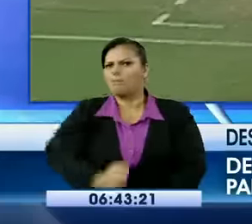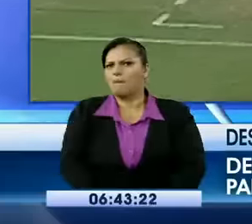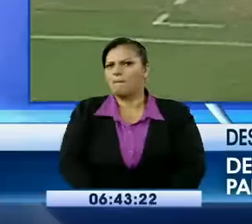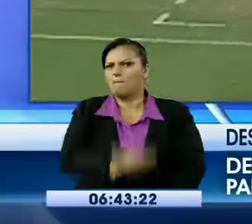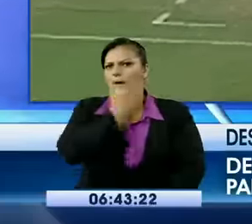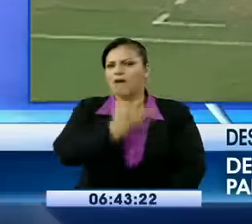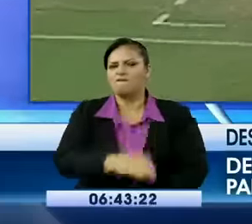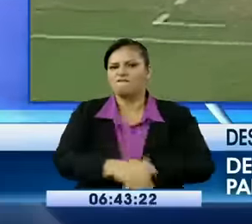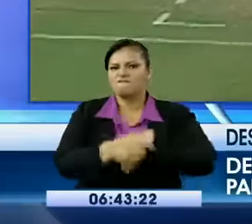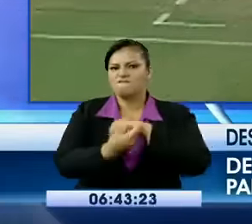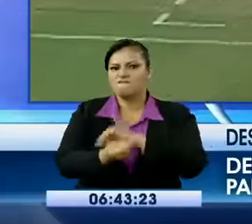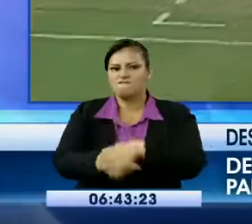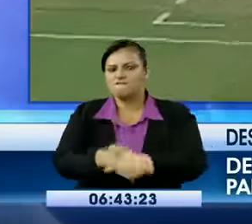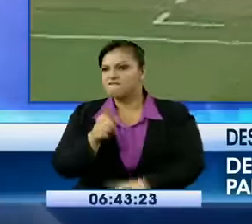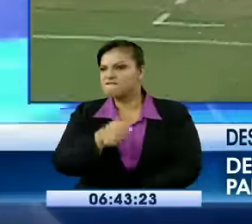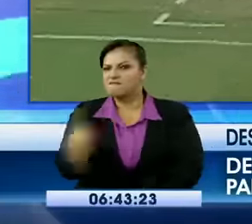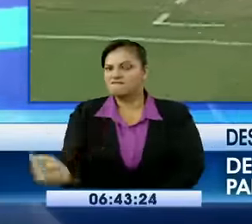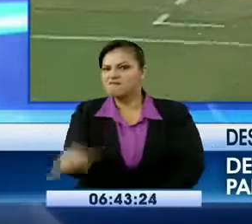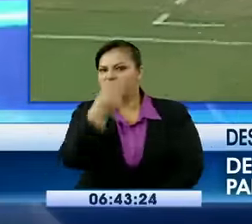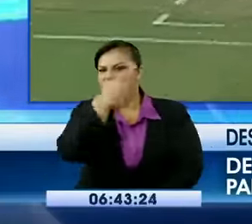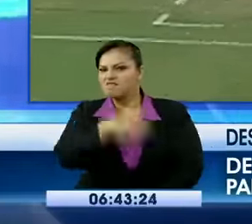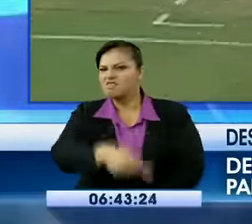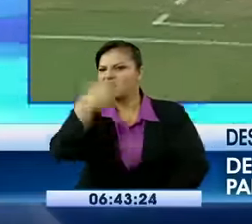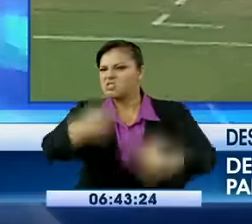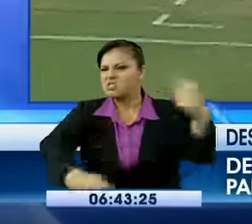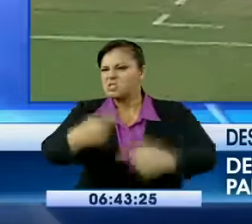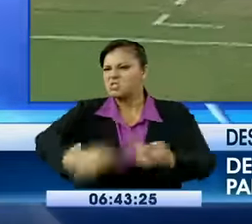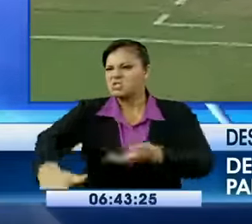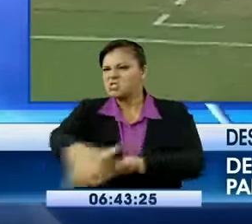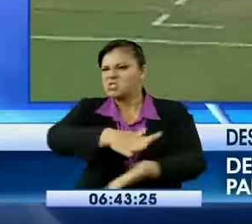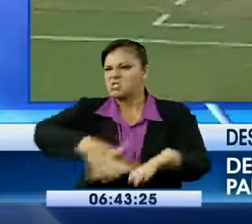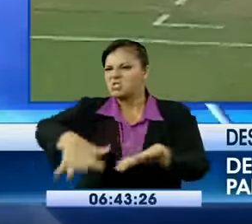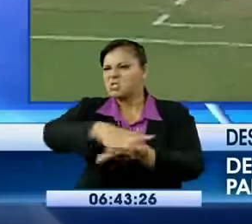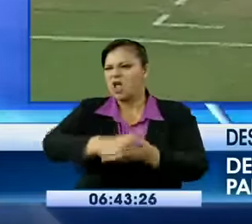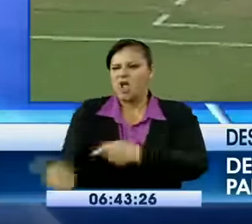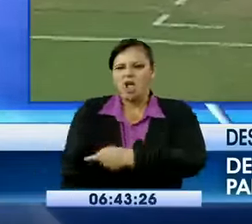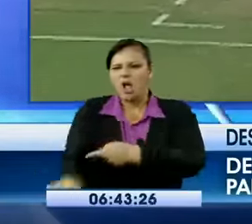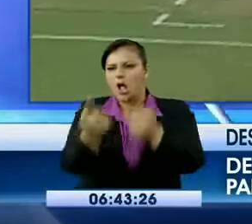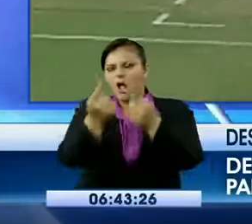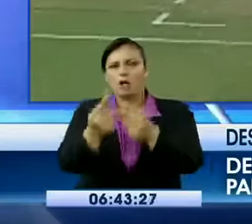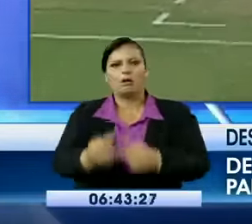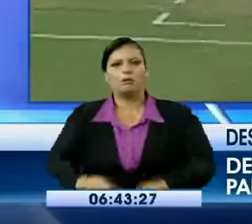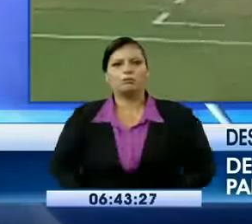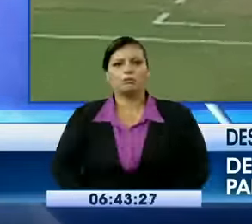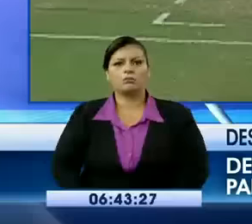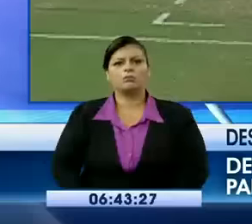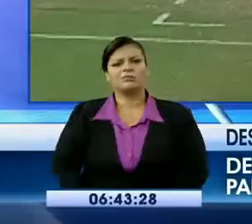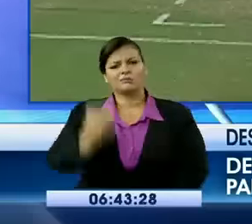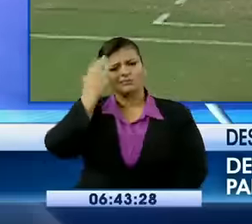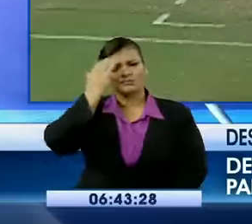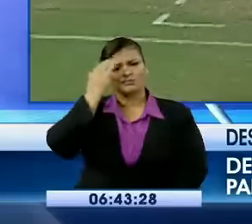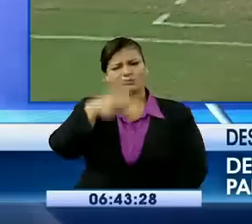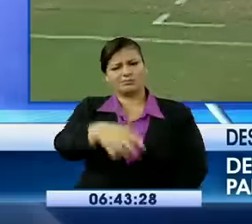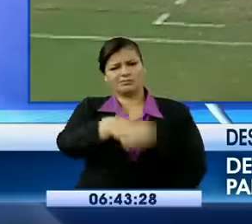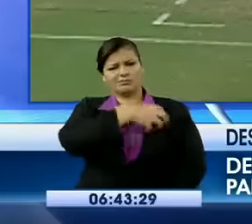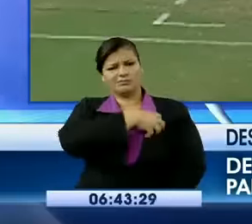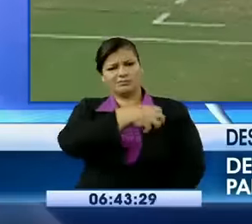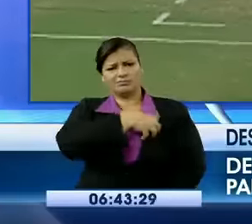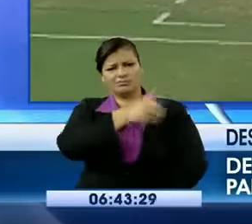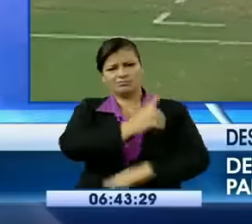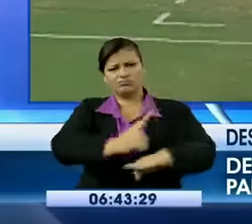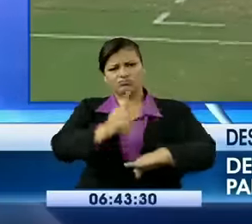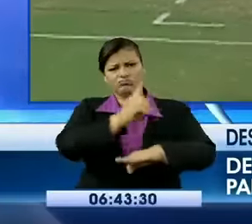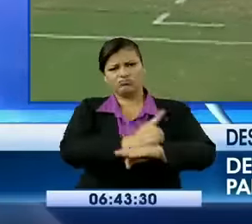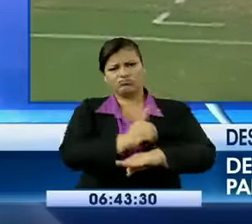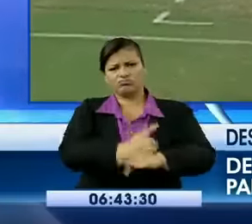actuando en el equipo más popular del país, decente y recente, honestamente, y